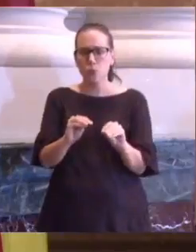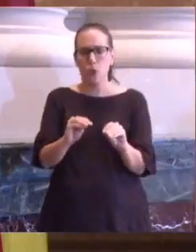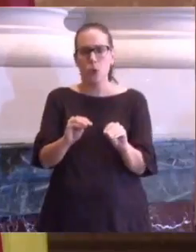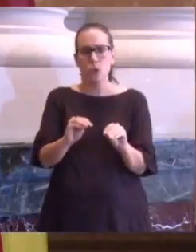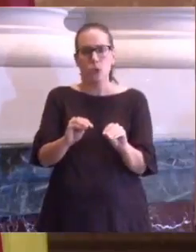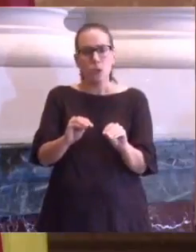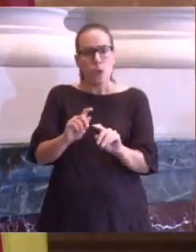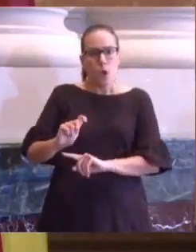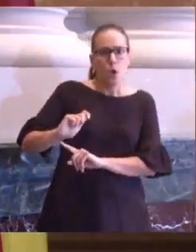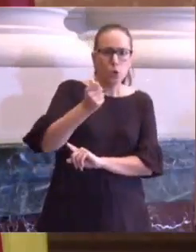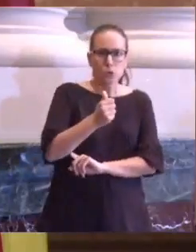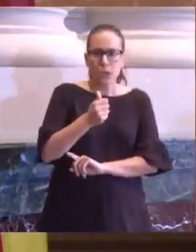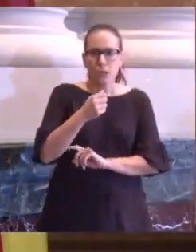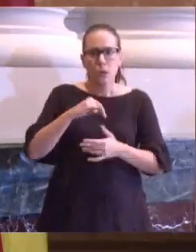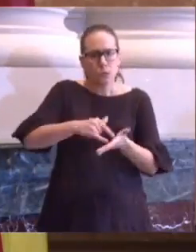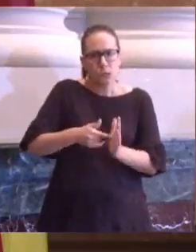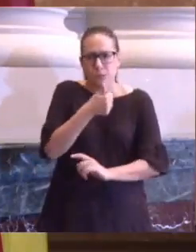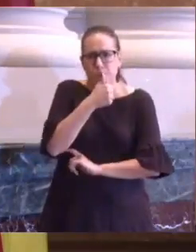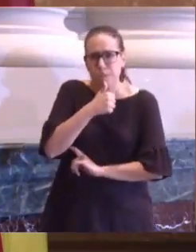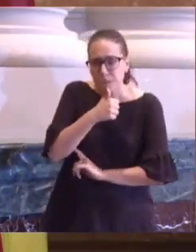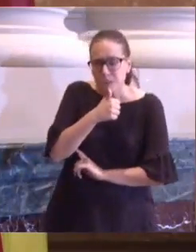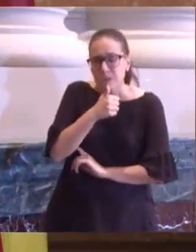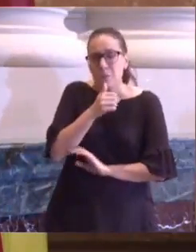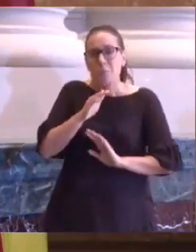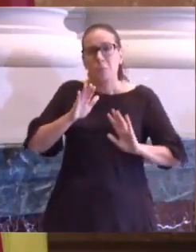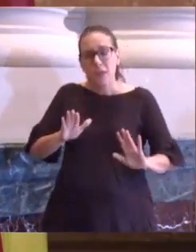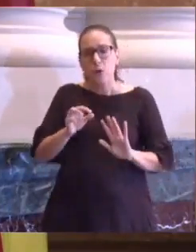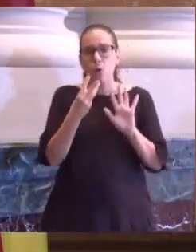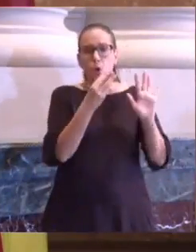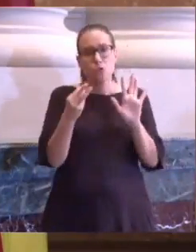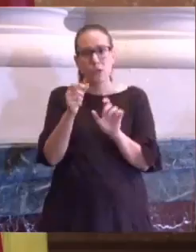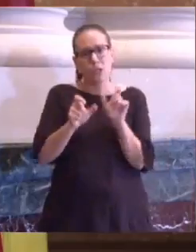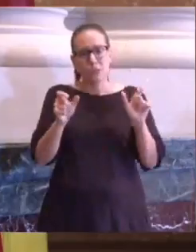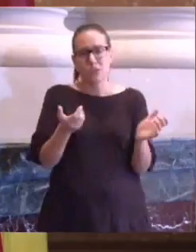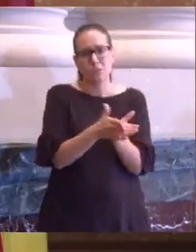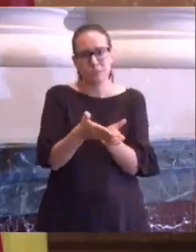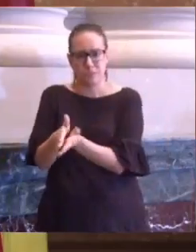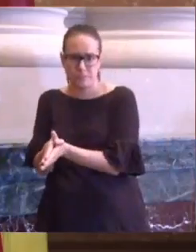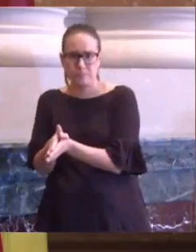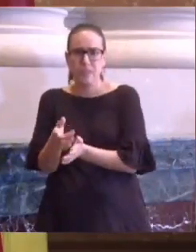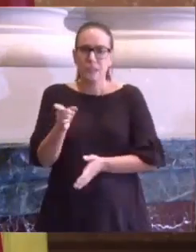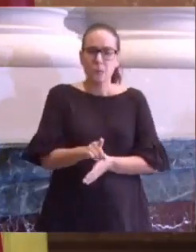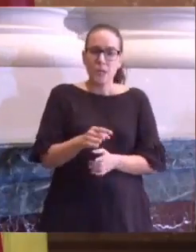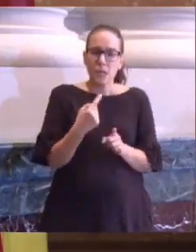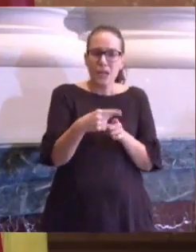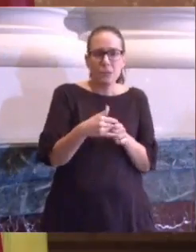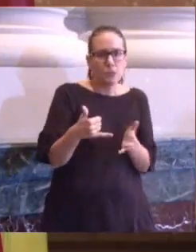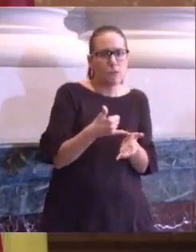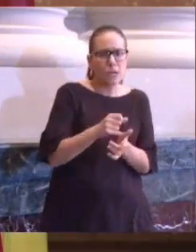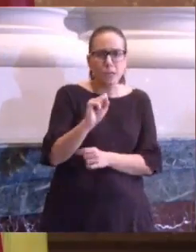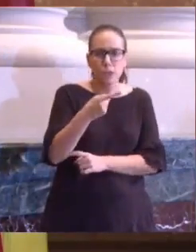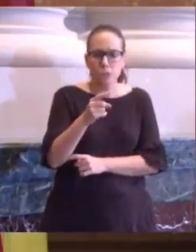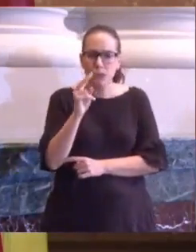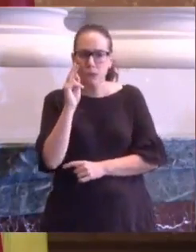resistieran, más de 800 aragoneses han perdido la vida y han quedado de descubierto aquellos elementos más frágiles de nuestra sociedad.